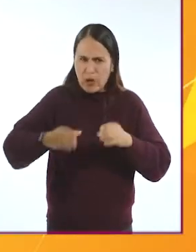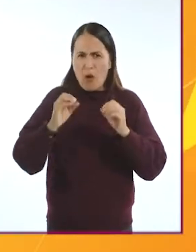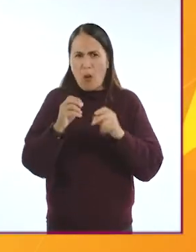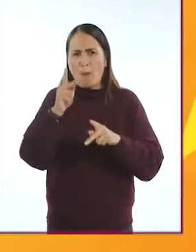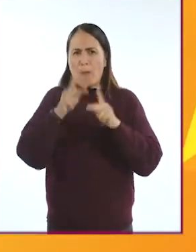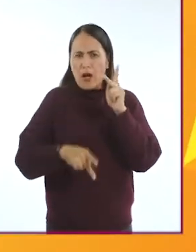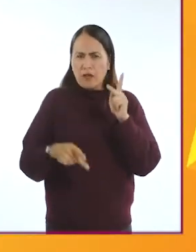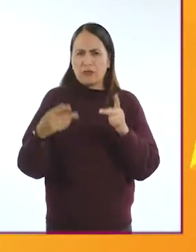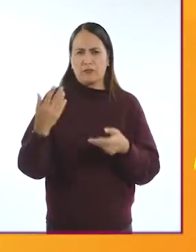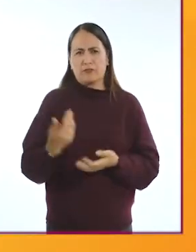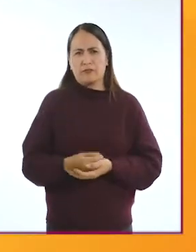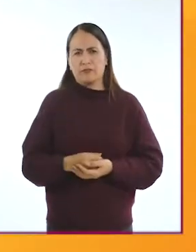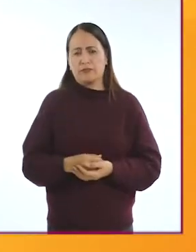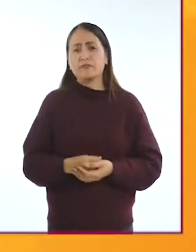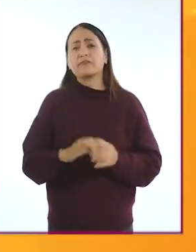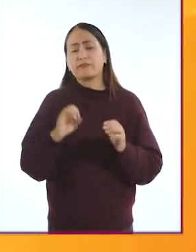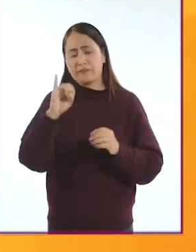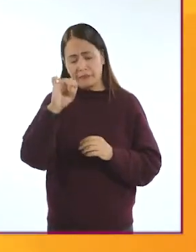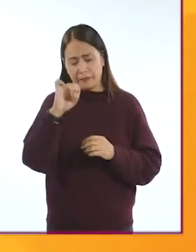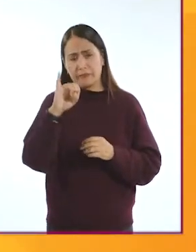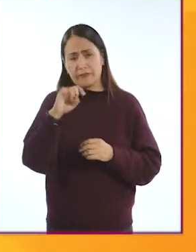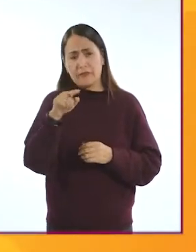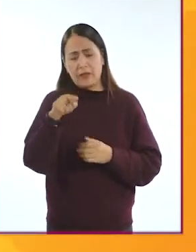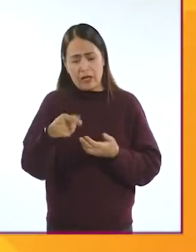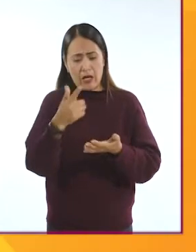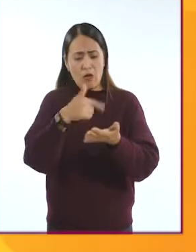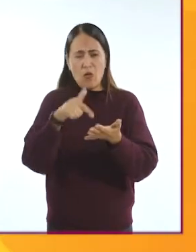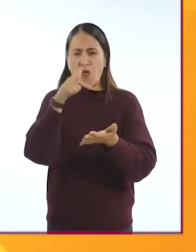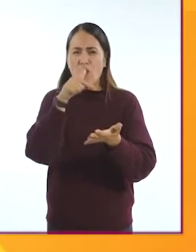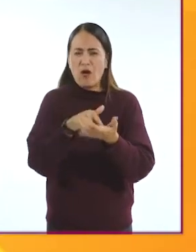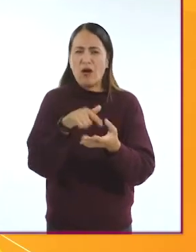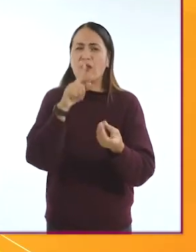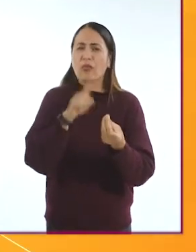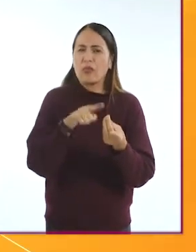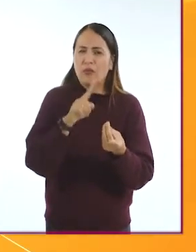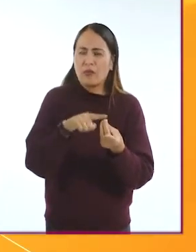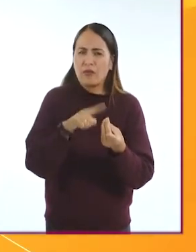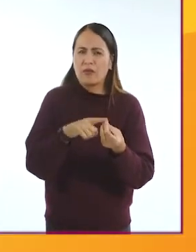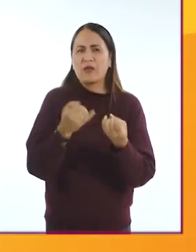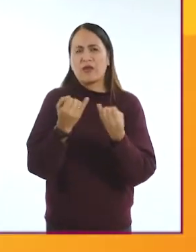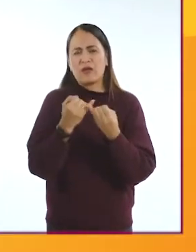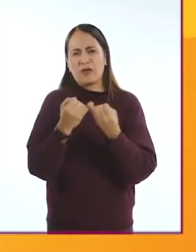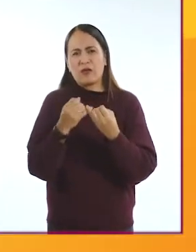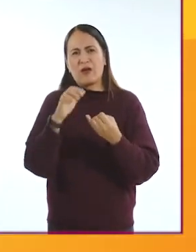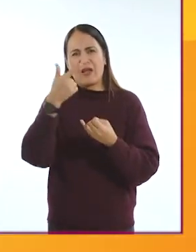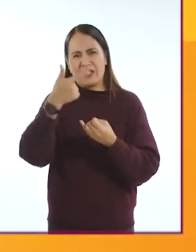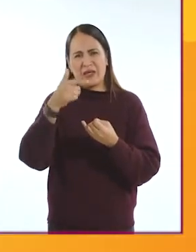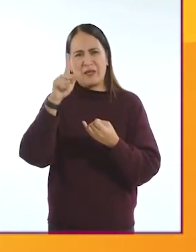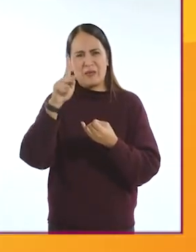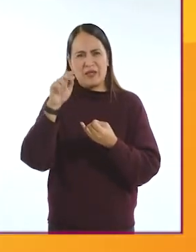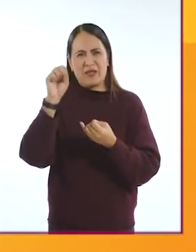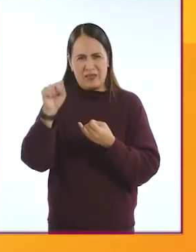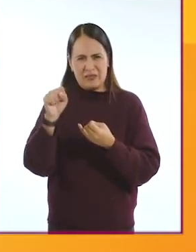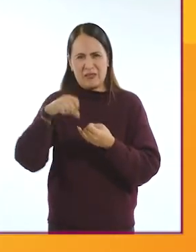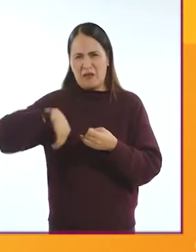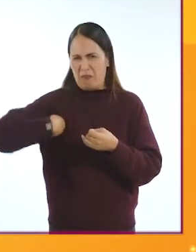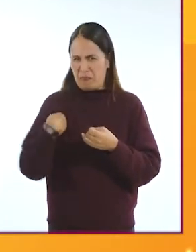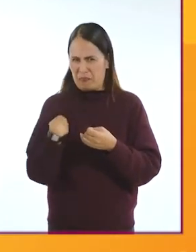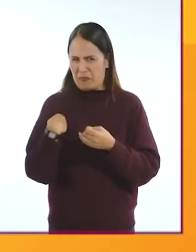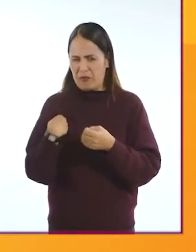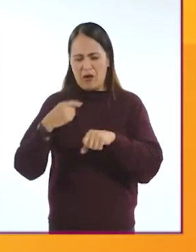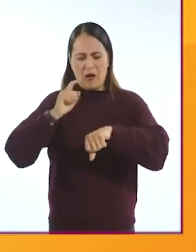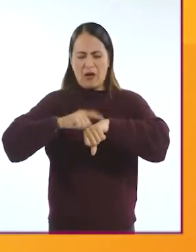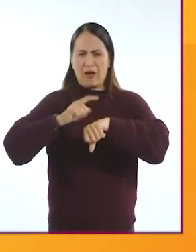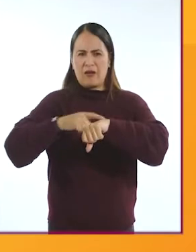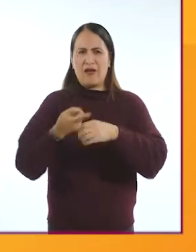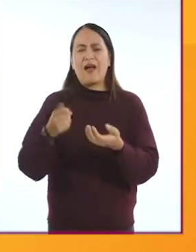tiempo o espere sin ansiedad. Sí, y en el caso de los dispositivos de localización encontramos a los rasteradores GPS portátiles por ejemplo